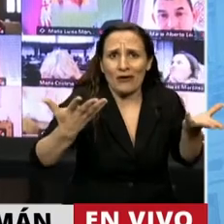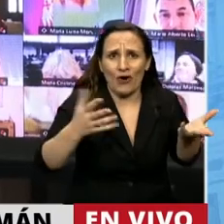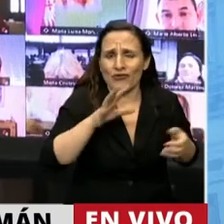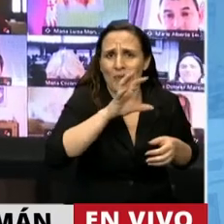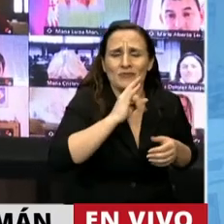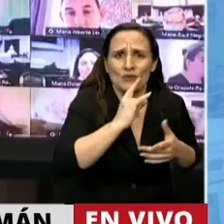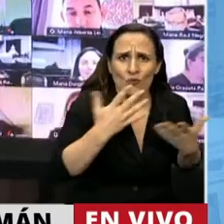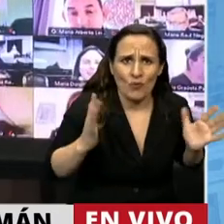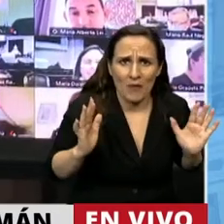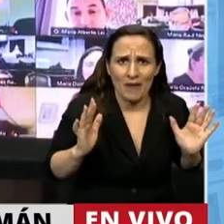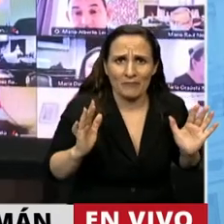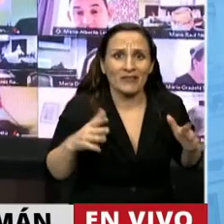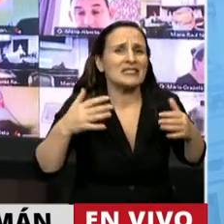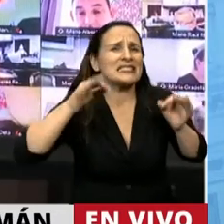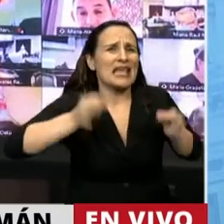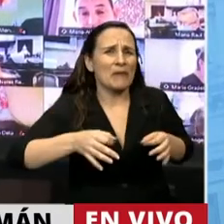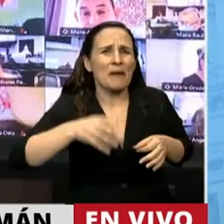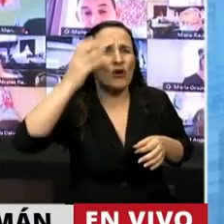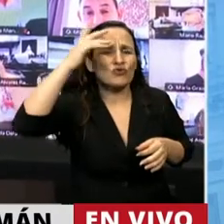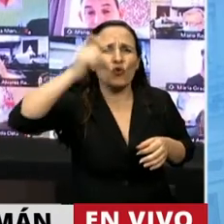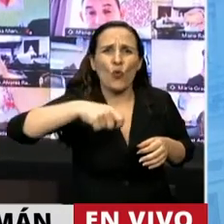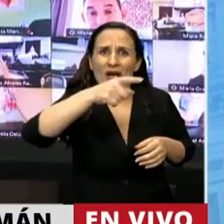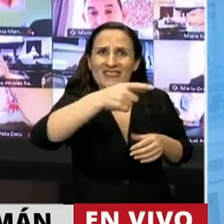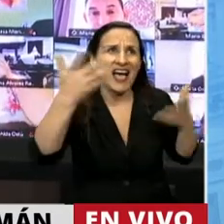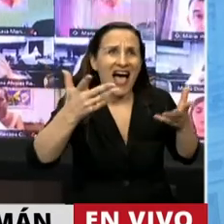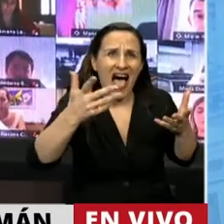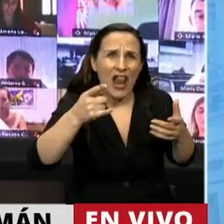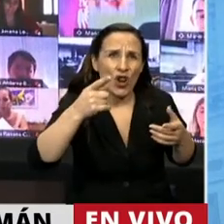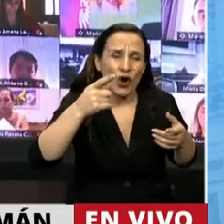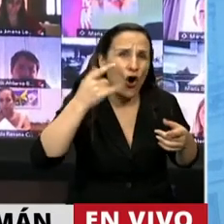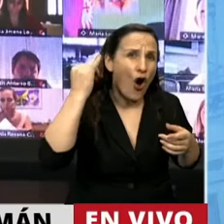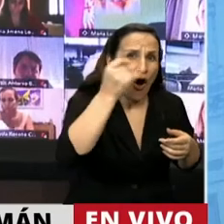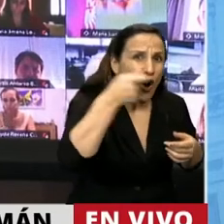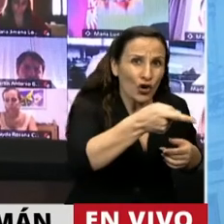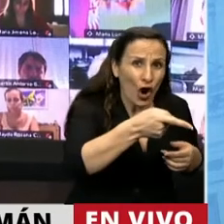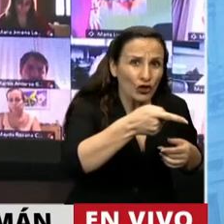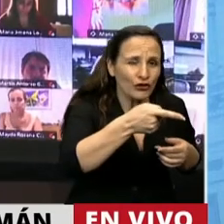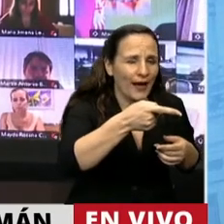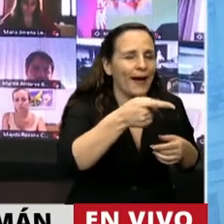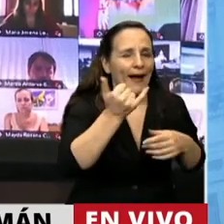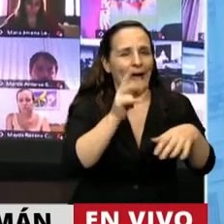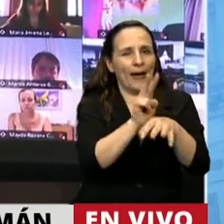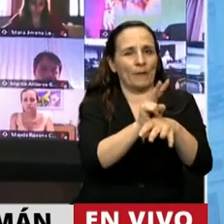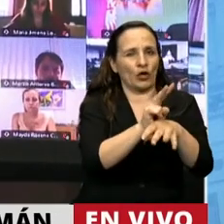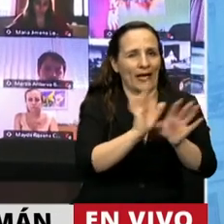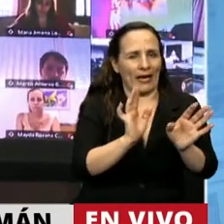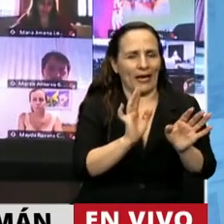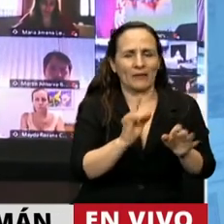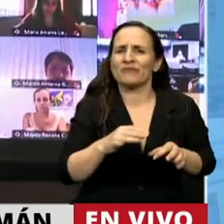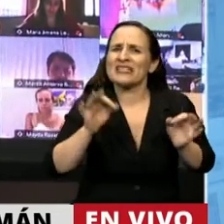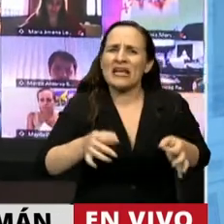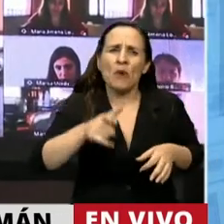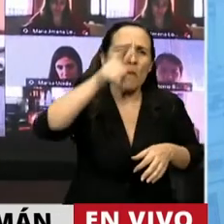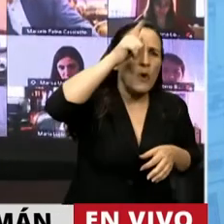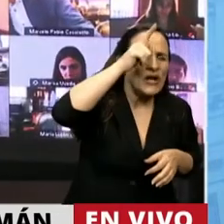cuestionamientos a jueces, el poder legislativo de Tucumán lo va a proteger. Y la seguridad que ni la policía ni el poder